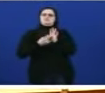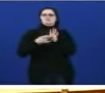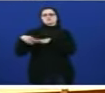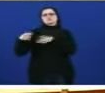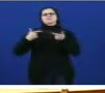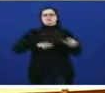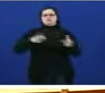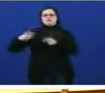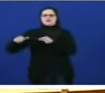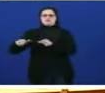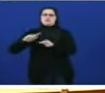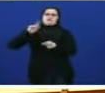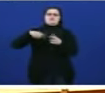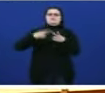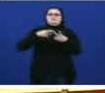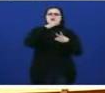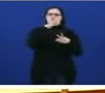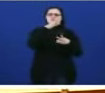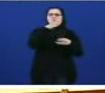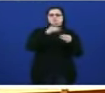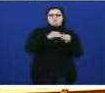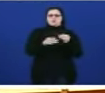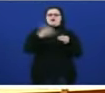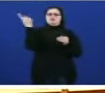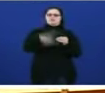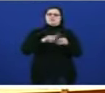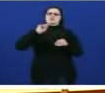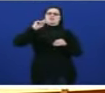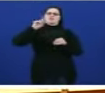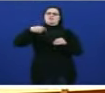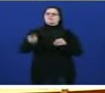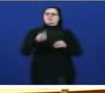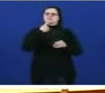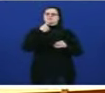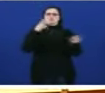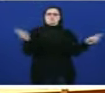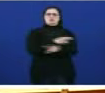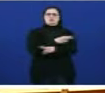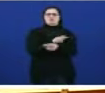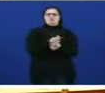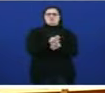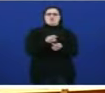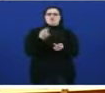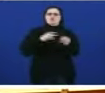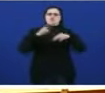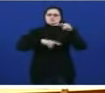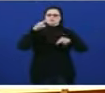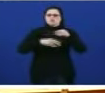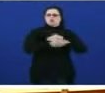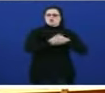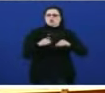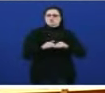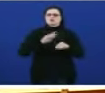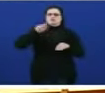o da acuicultura levantando despois a proibición de construir na costa impulsando despois unha reforma